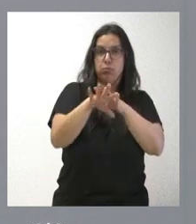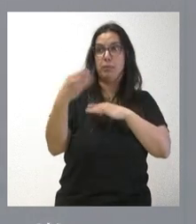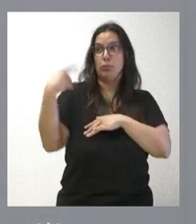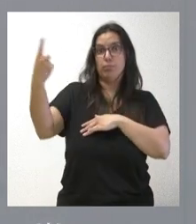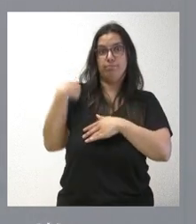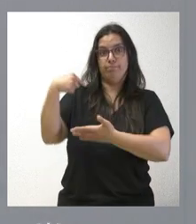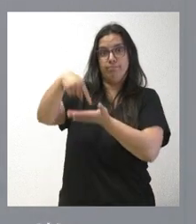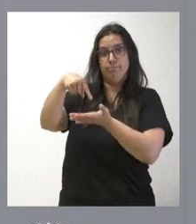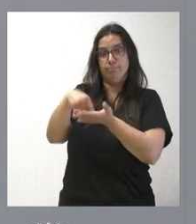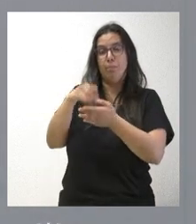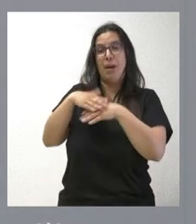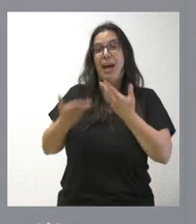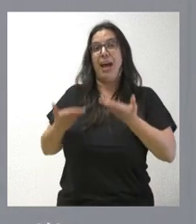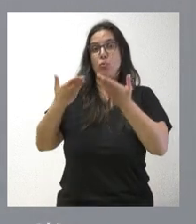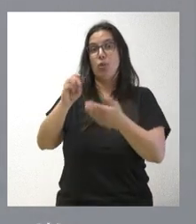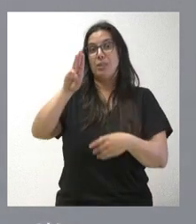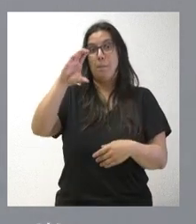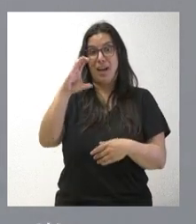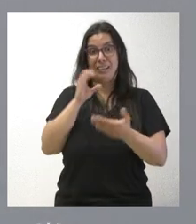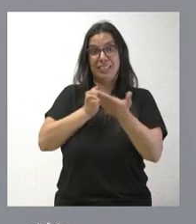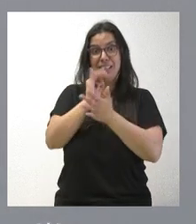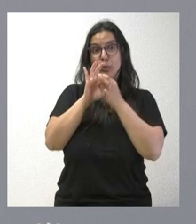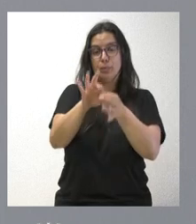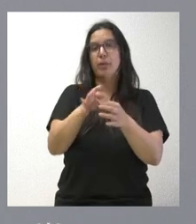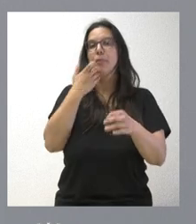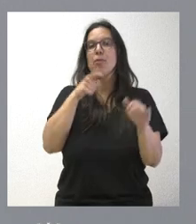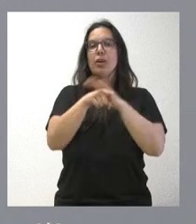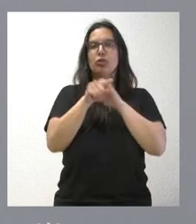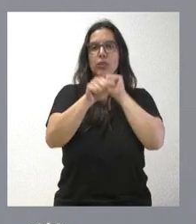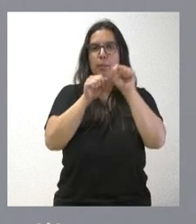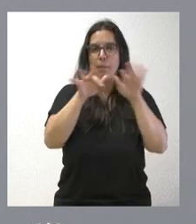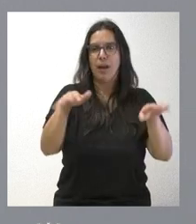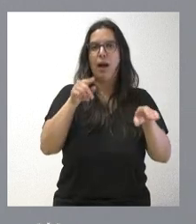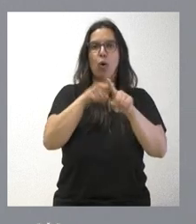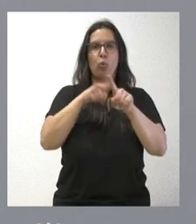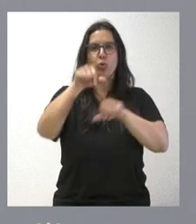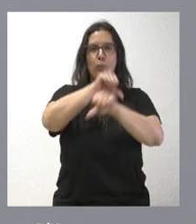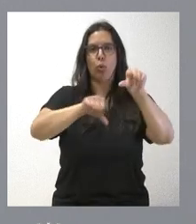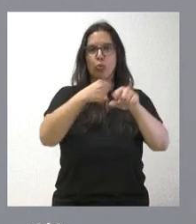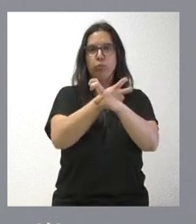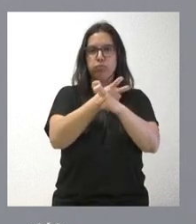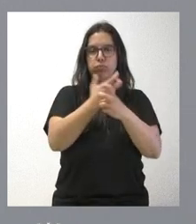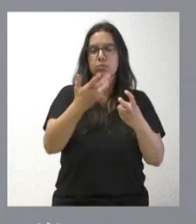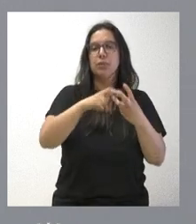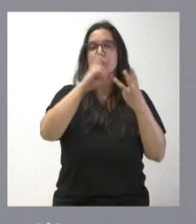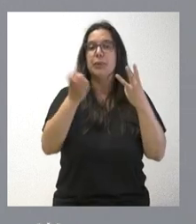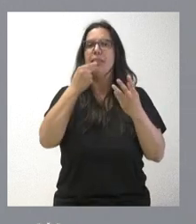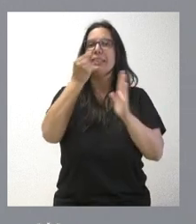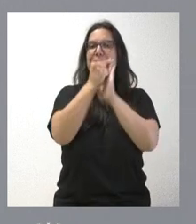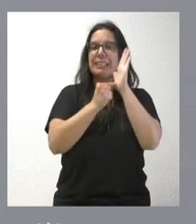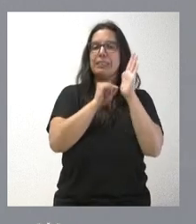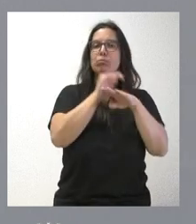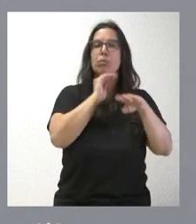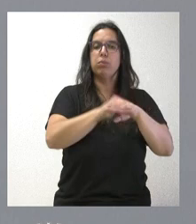para recibir ayudas de la PAC. Especialmente integra la gestión de plagas, el uso de fitosanitarios en la explotación y contribuye en gran medida al cumplimiento de los requisitos de